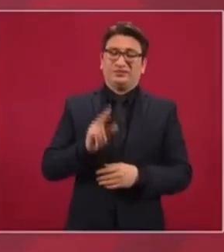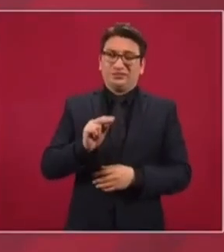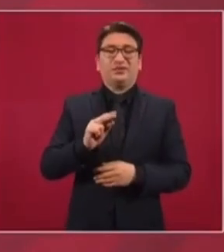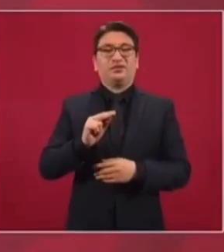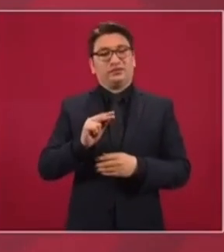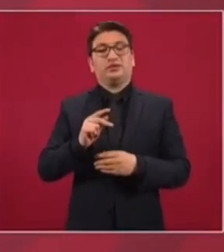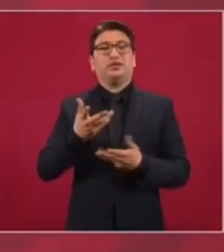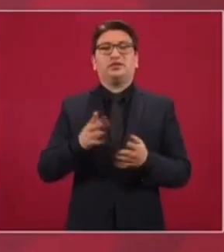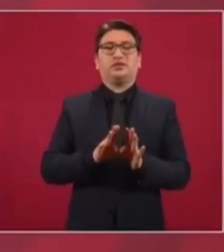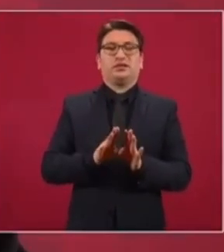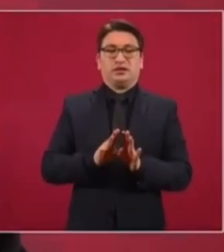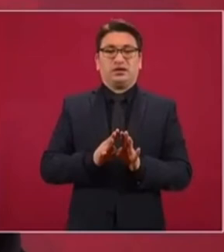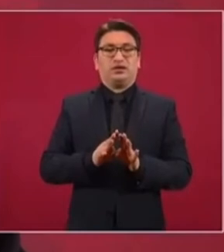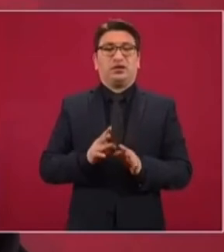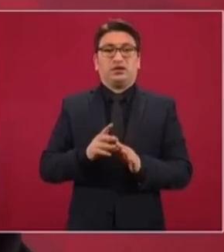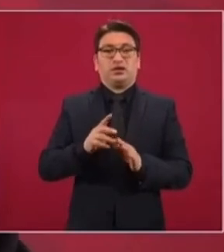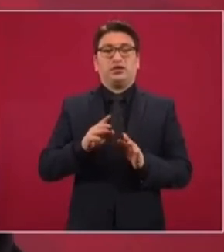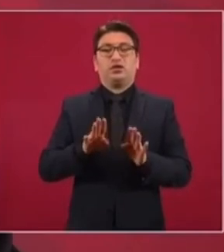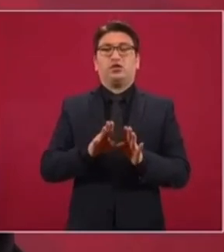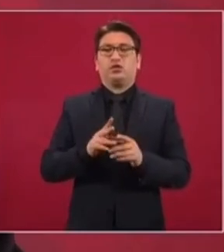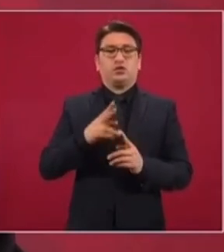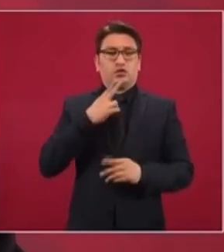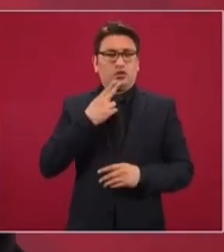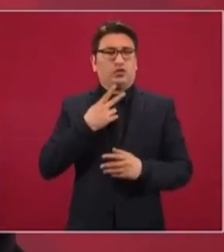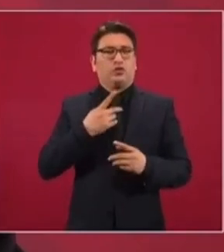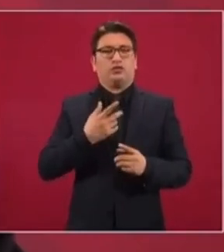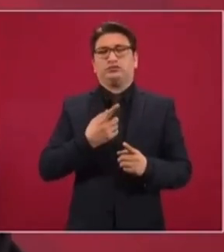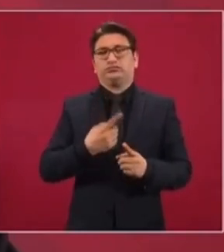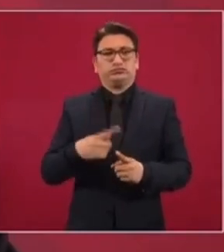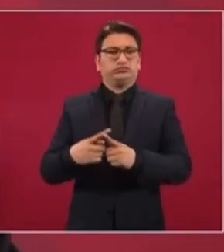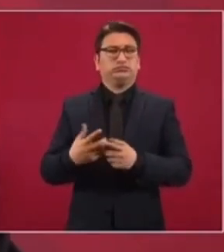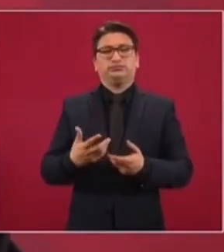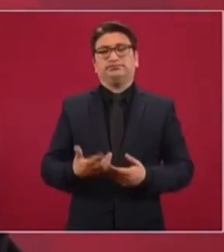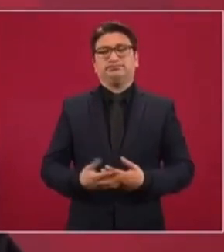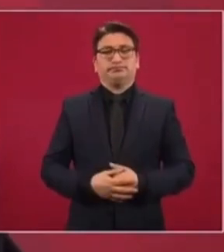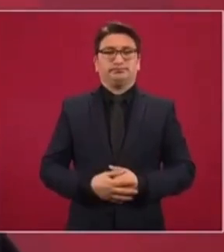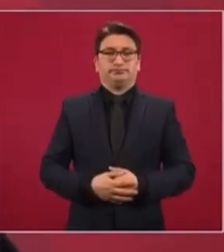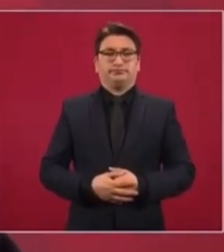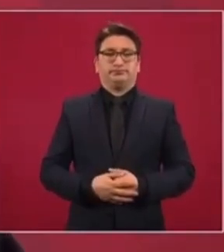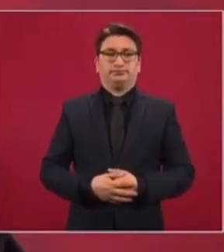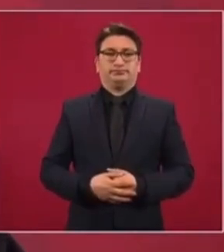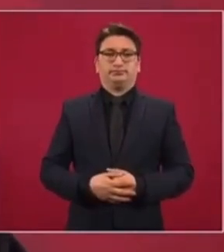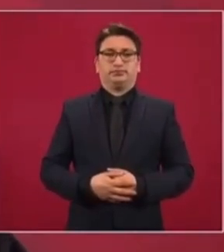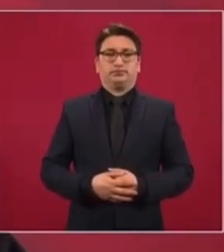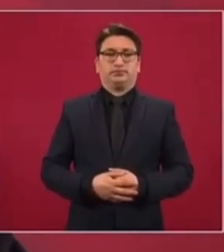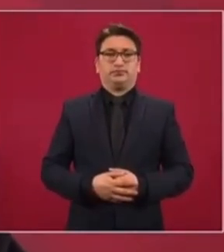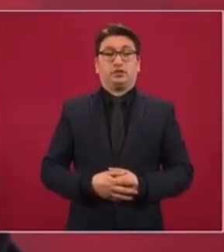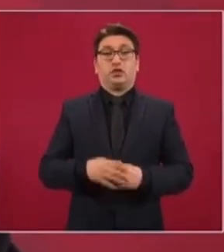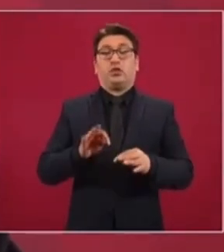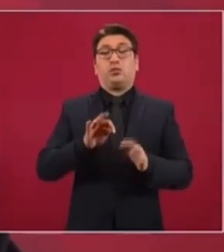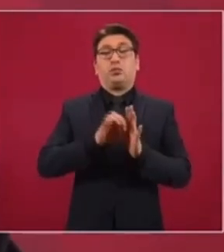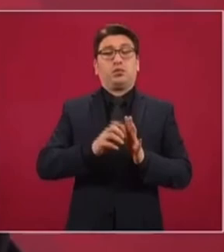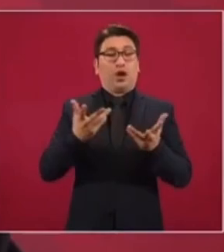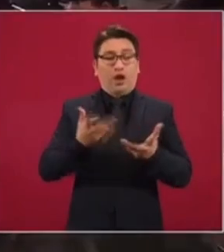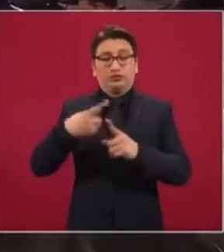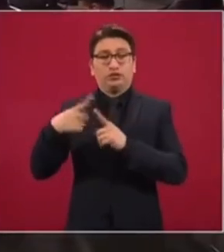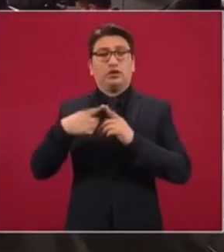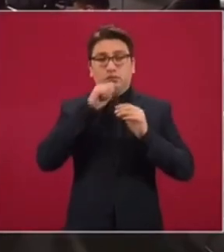y que no solo sea de consumo publicitario o propagandístico,